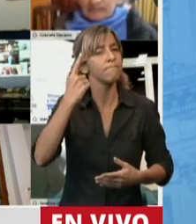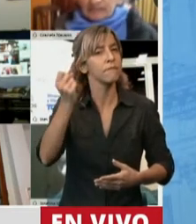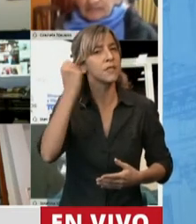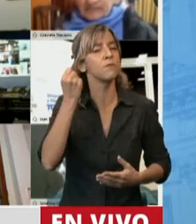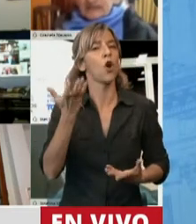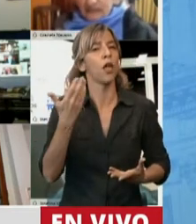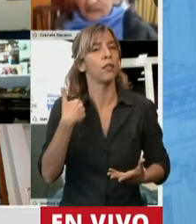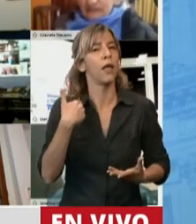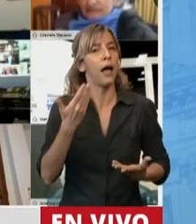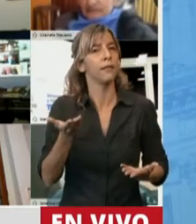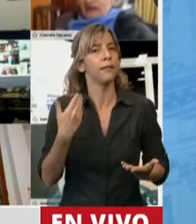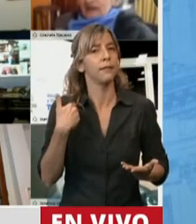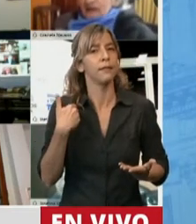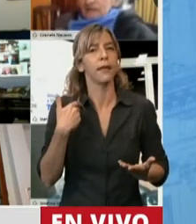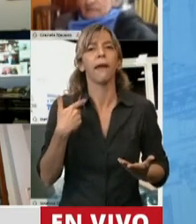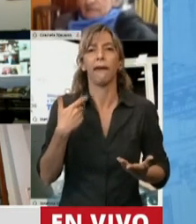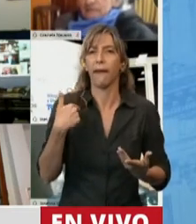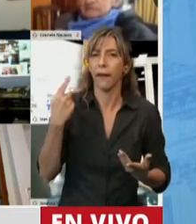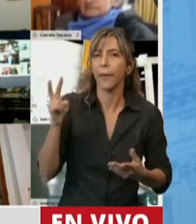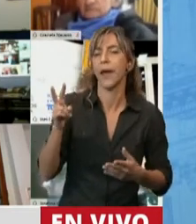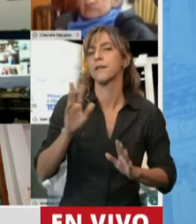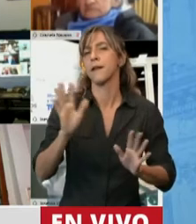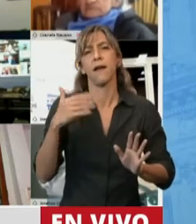preguntarnos qué hicimos por el otro.